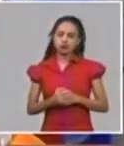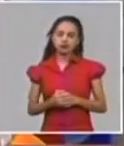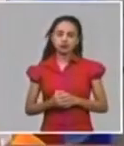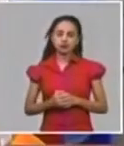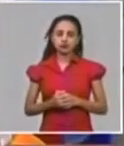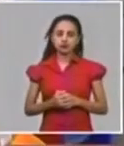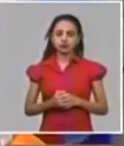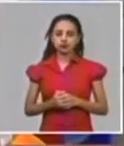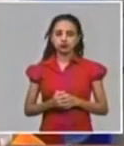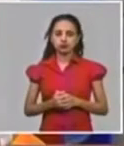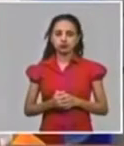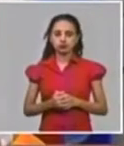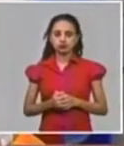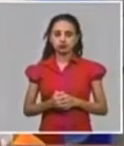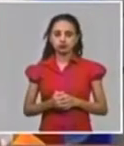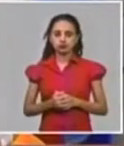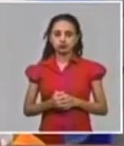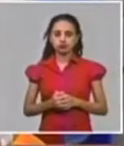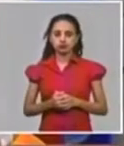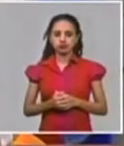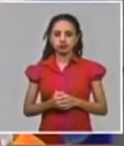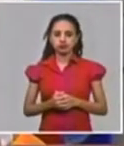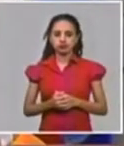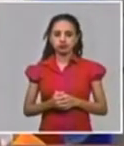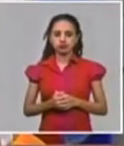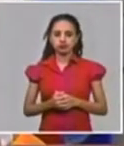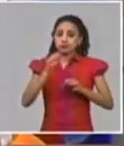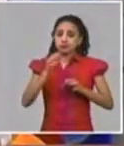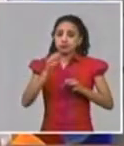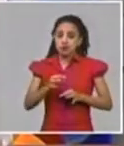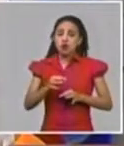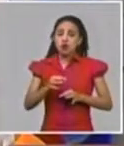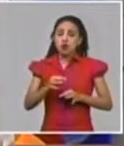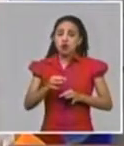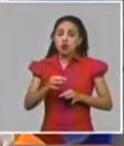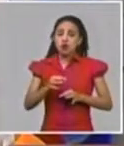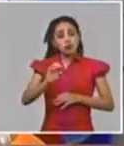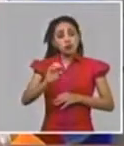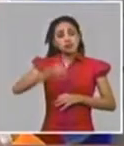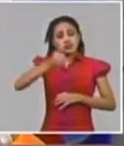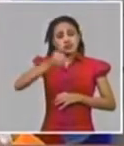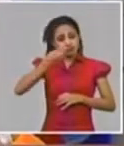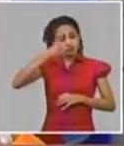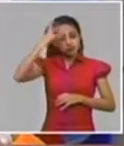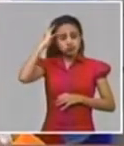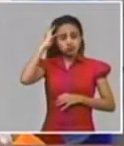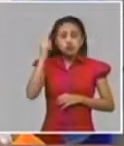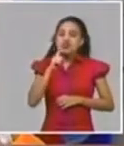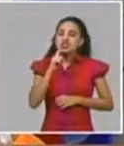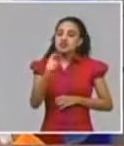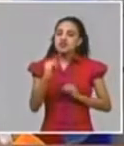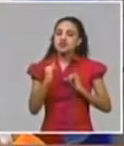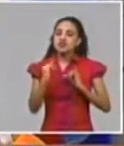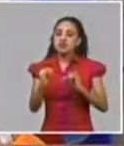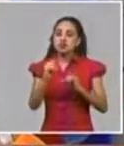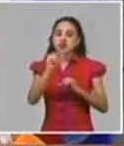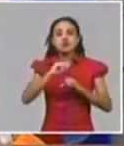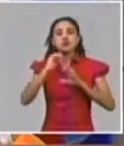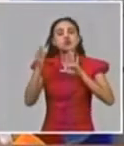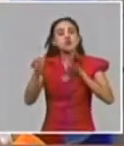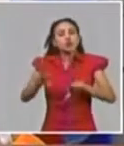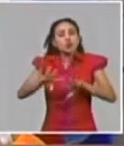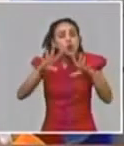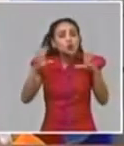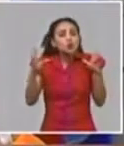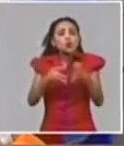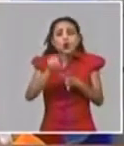dice el presidente el Díaz-Canel es muy difícil cada vez que tenemos que reportar a fallecido con todo se ha hecho un esfuerzo